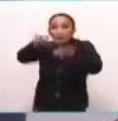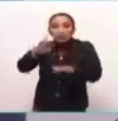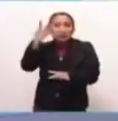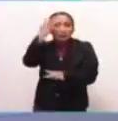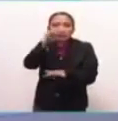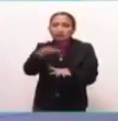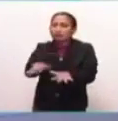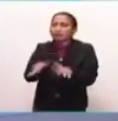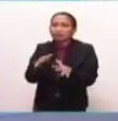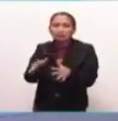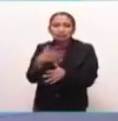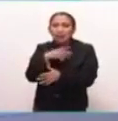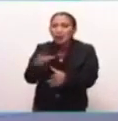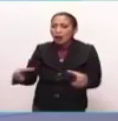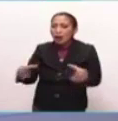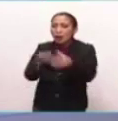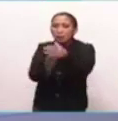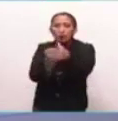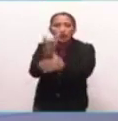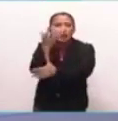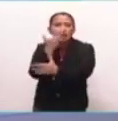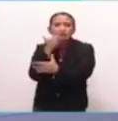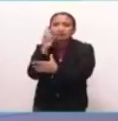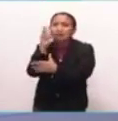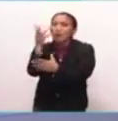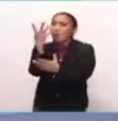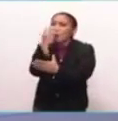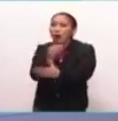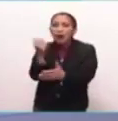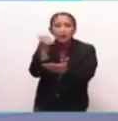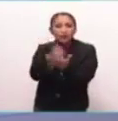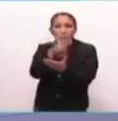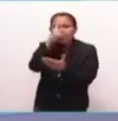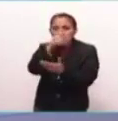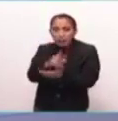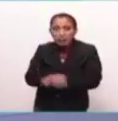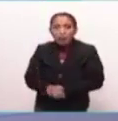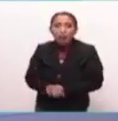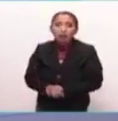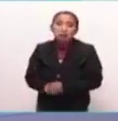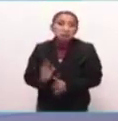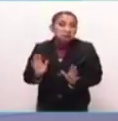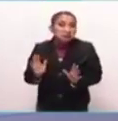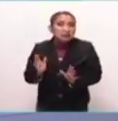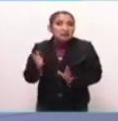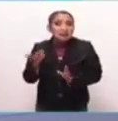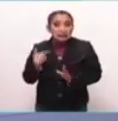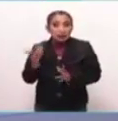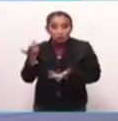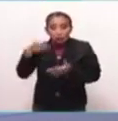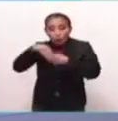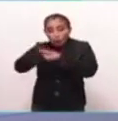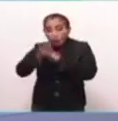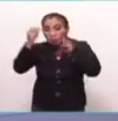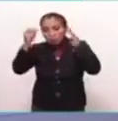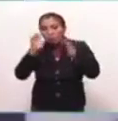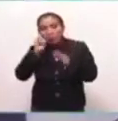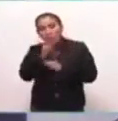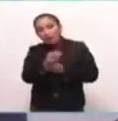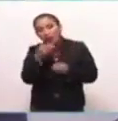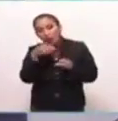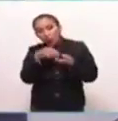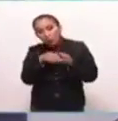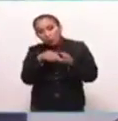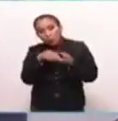hermosísimos los volcanes, se ve muy impresionante la Ciudad de México. Y desde que entra uno al museo, puede ver uno de las